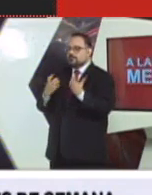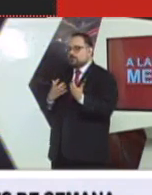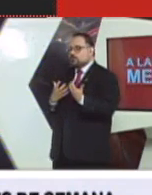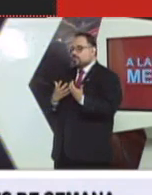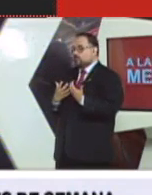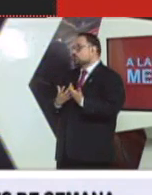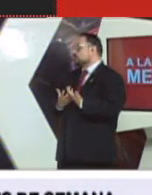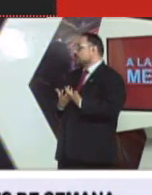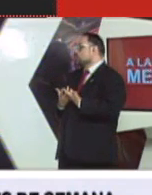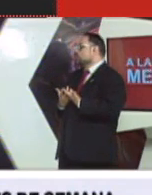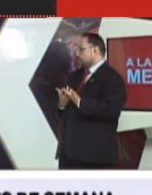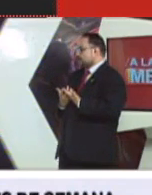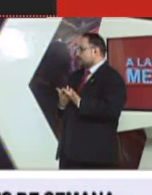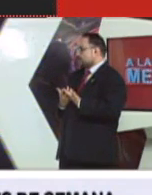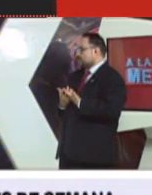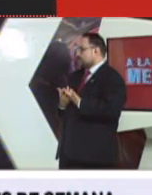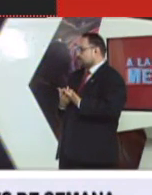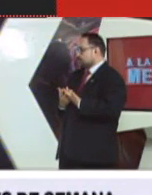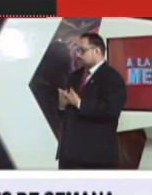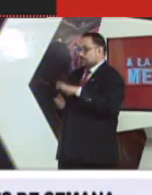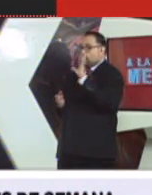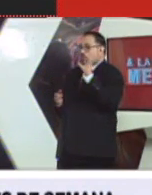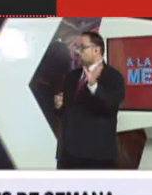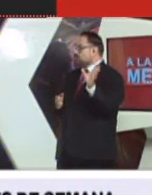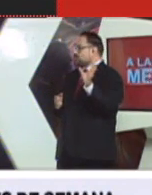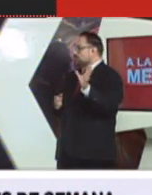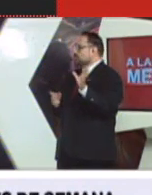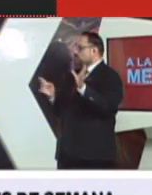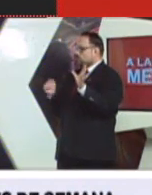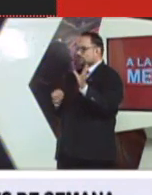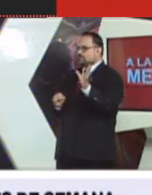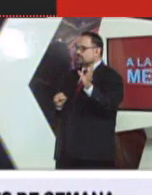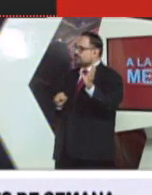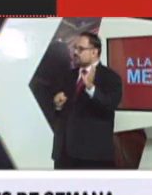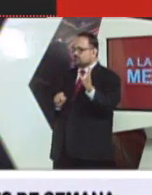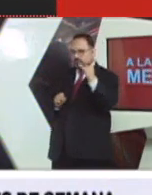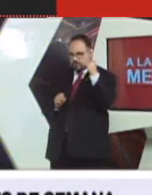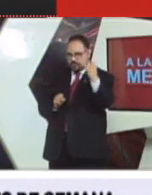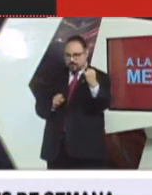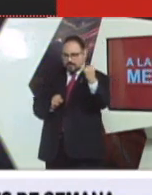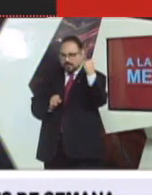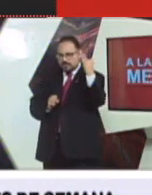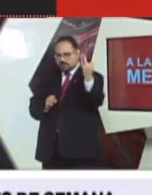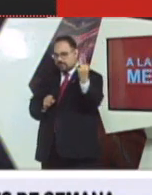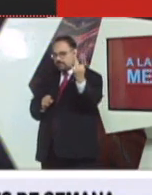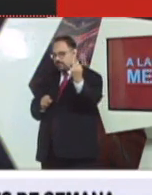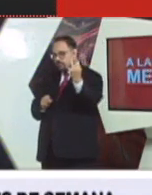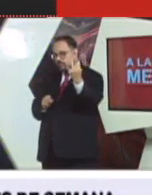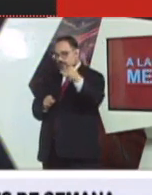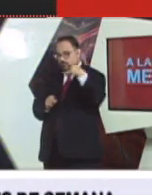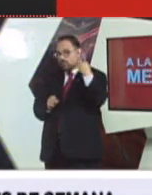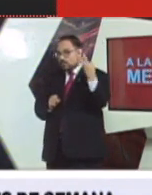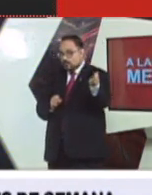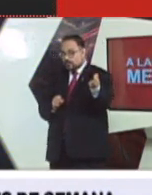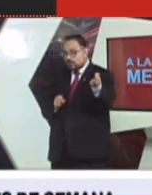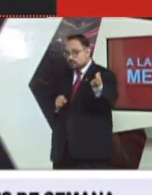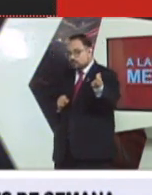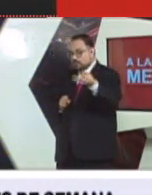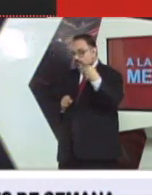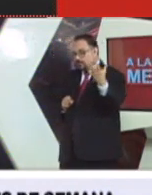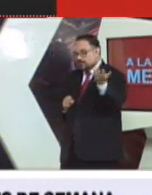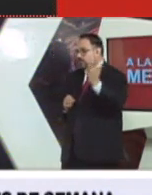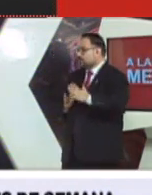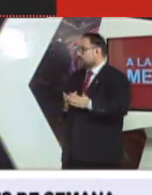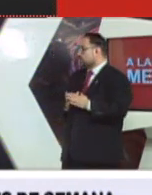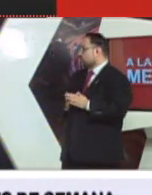análisis, pero nos da un fuerte llamado de atención, que por lo visto, con los casos que has mencionado, Italia, España, por ejemplo, Estados